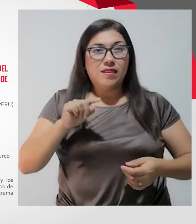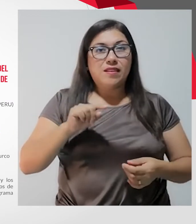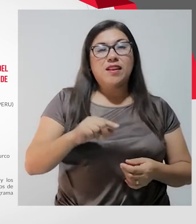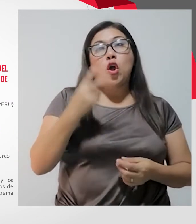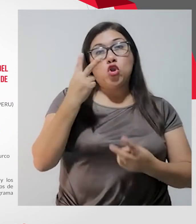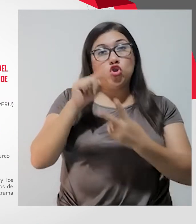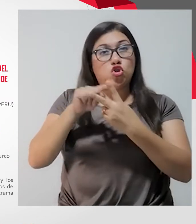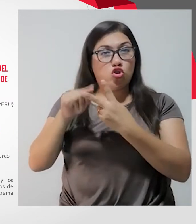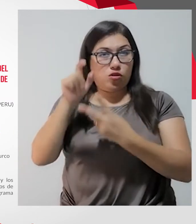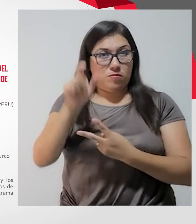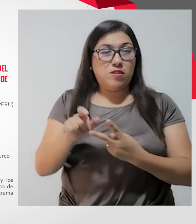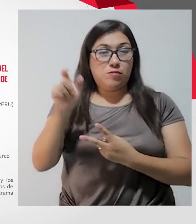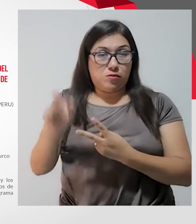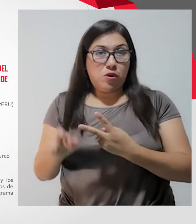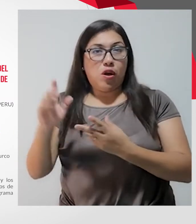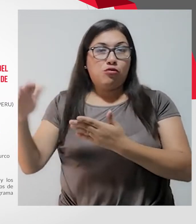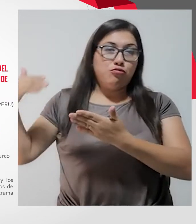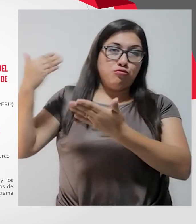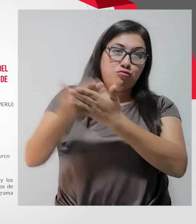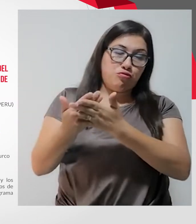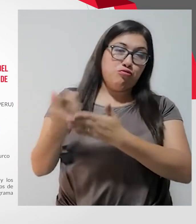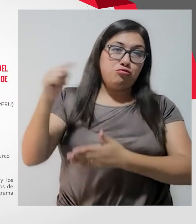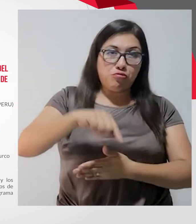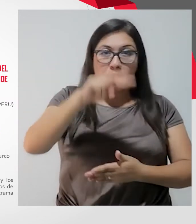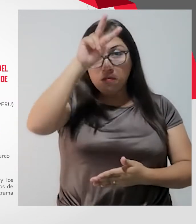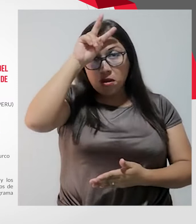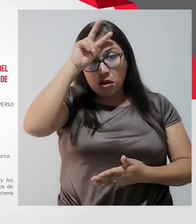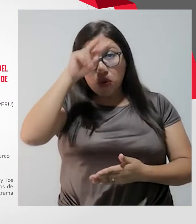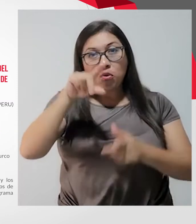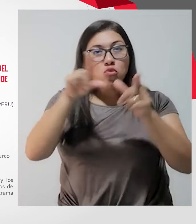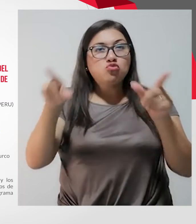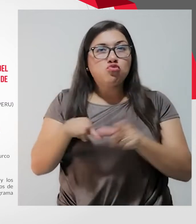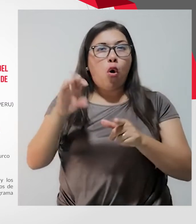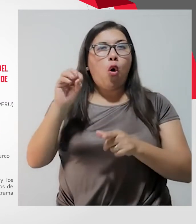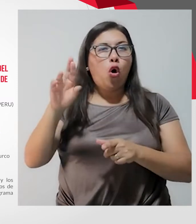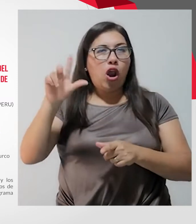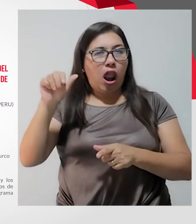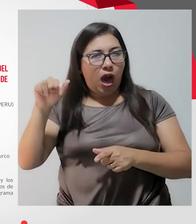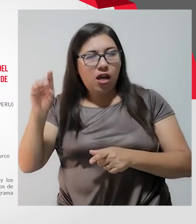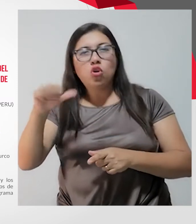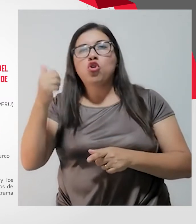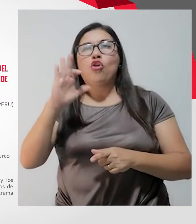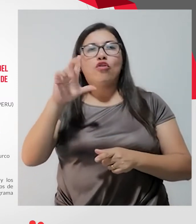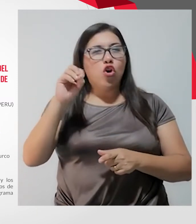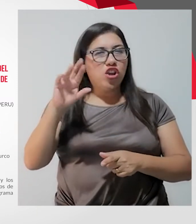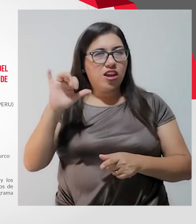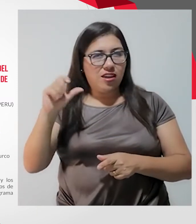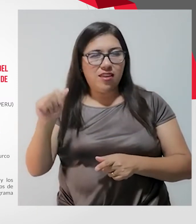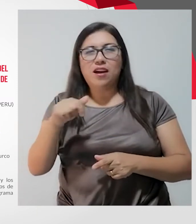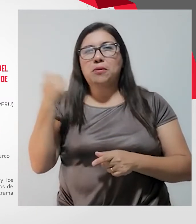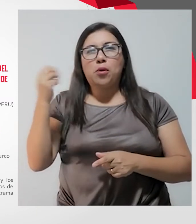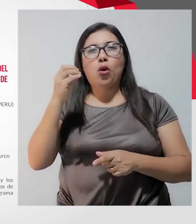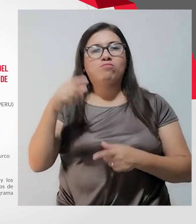Henderson y Luis Puertas llegaron al Perú procedentes de Denver, Colorado y de Orlando, Florida, donde